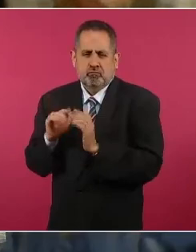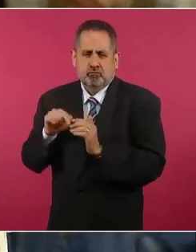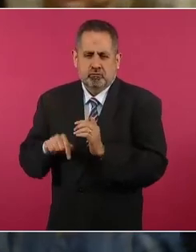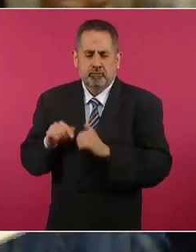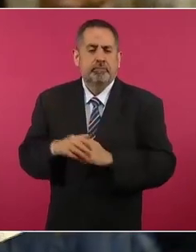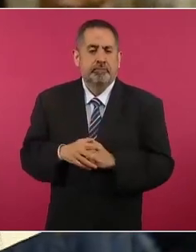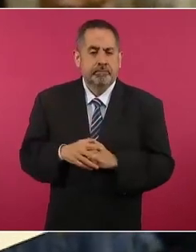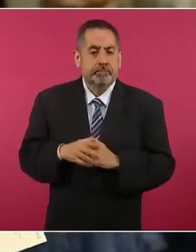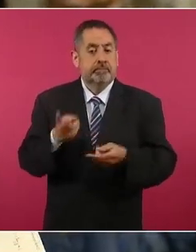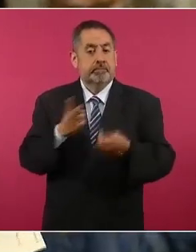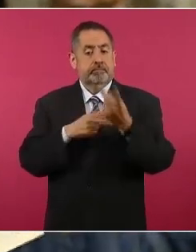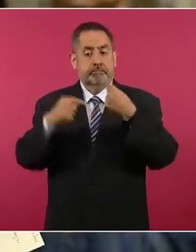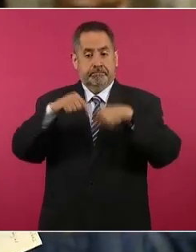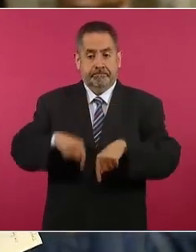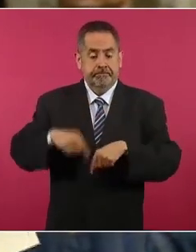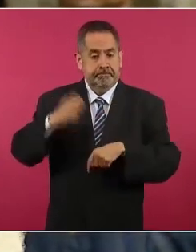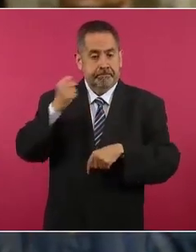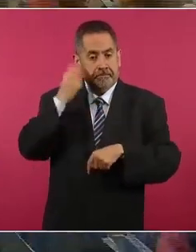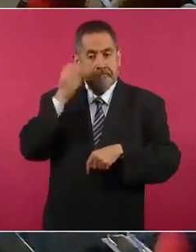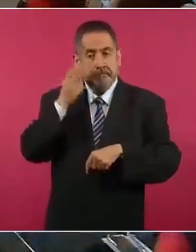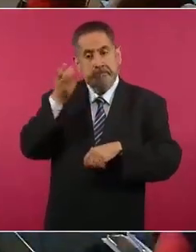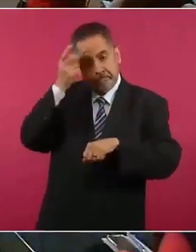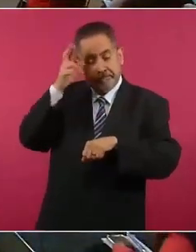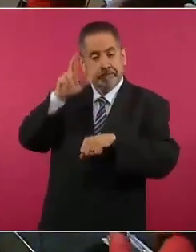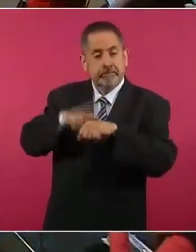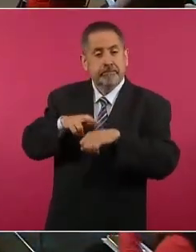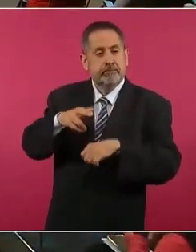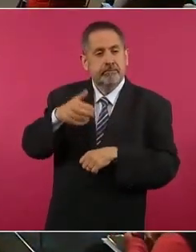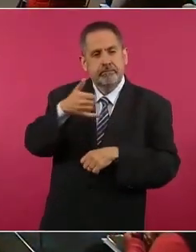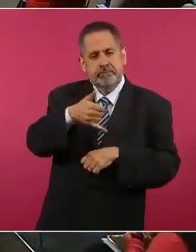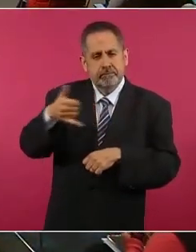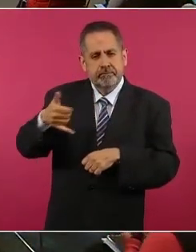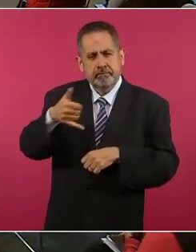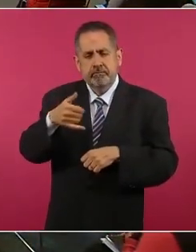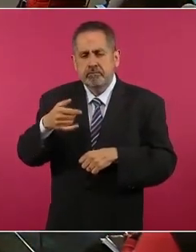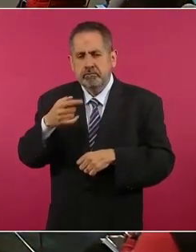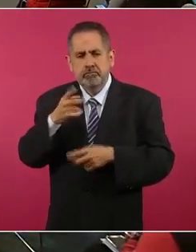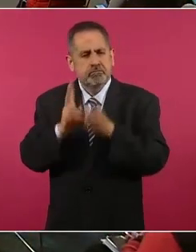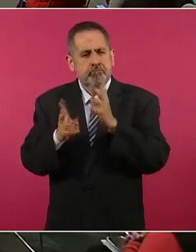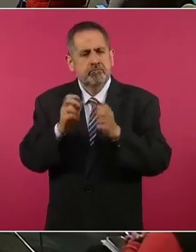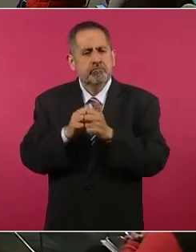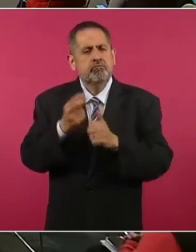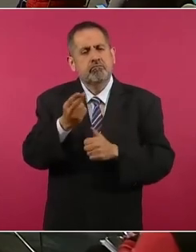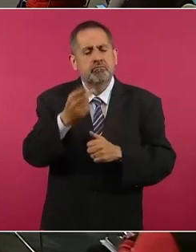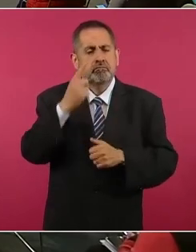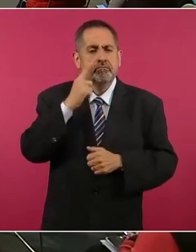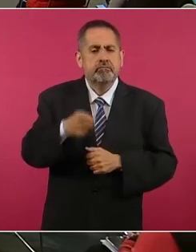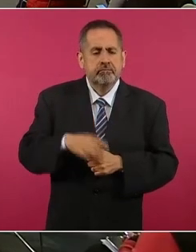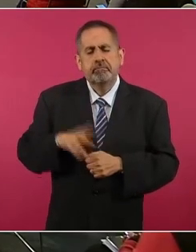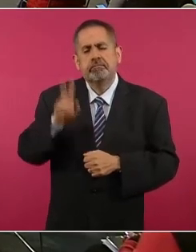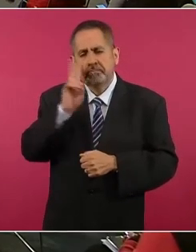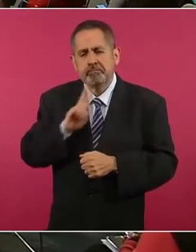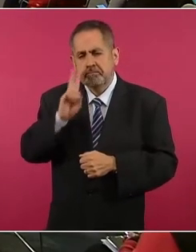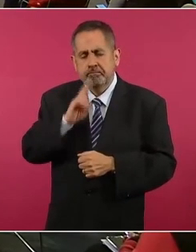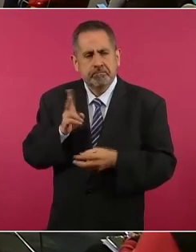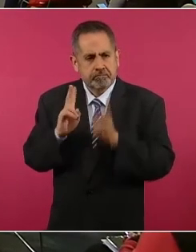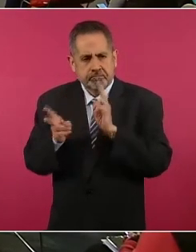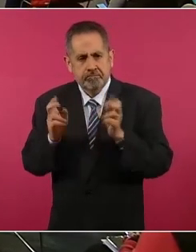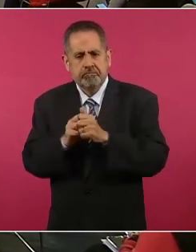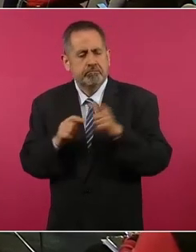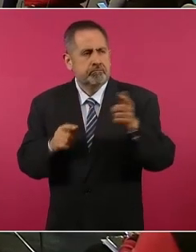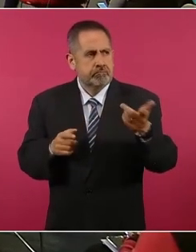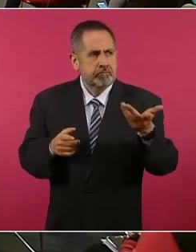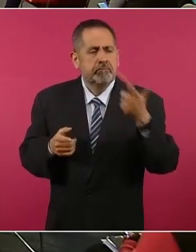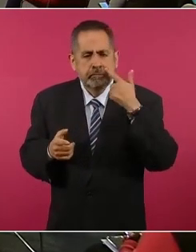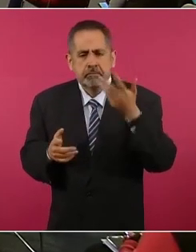vino a la conferencia el director del Infonavit a decirle a usted que iba a haber el caso con el tema